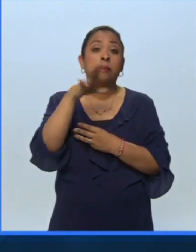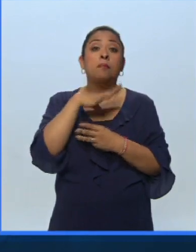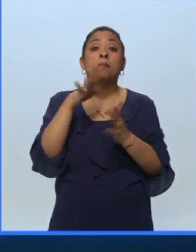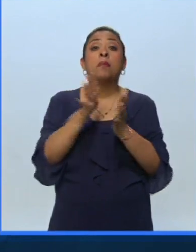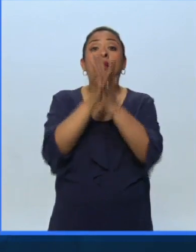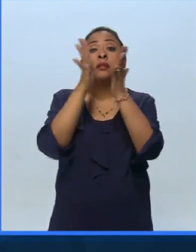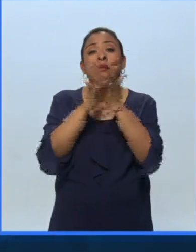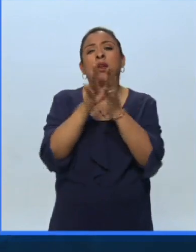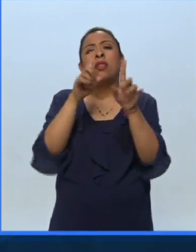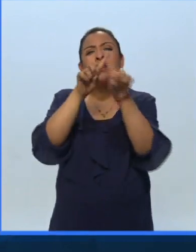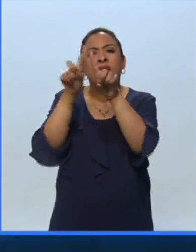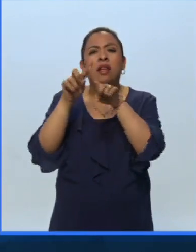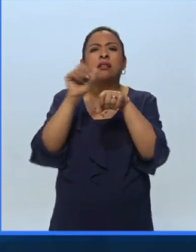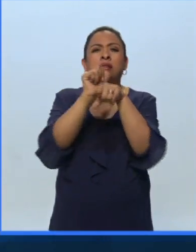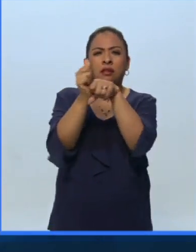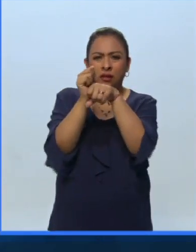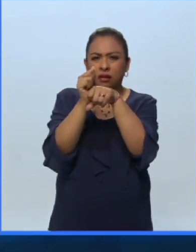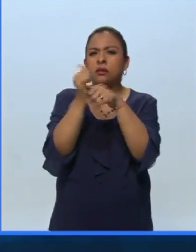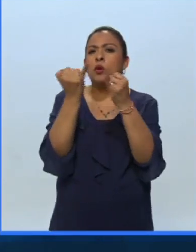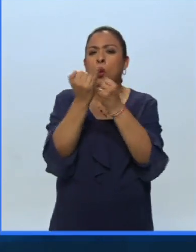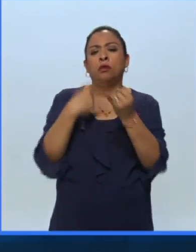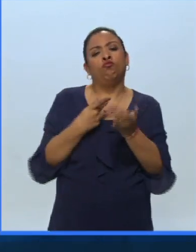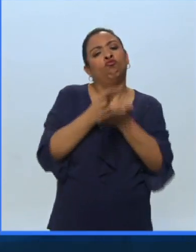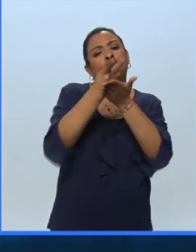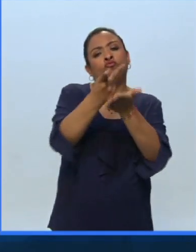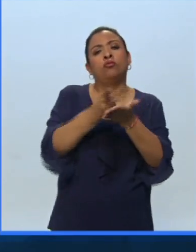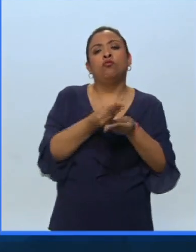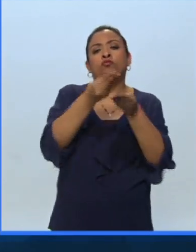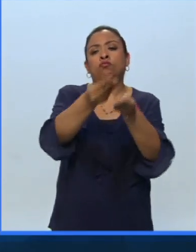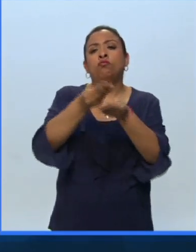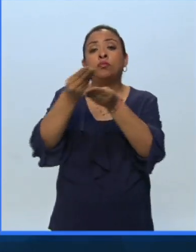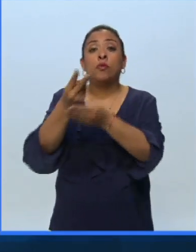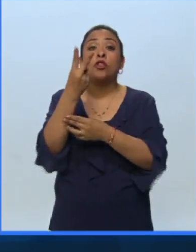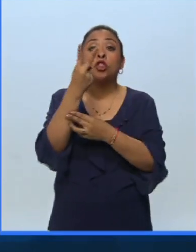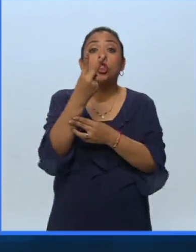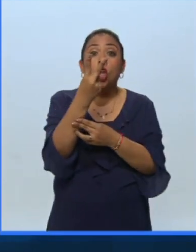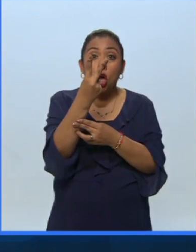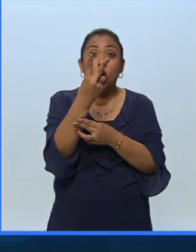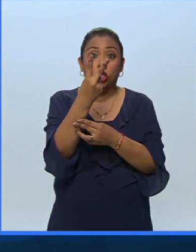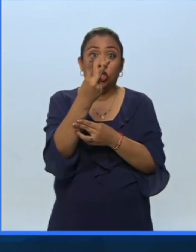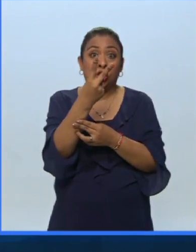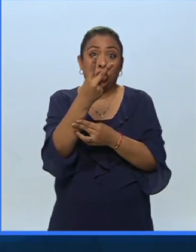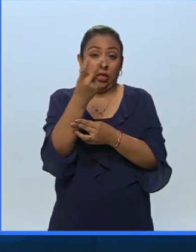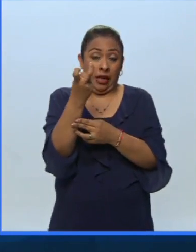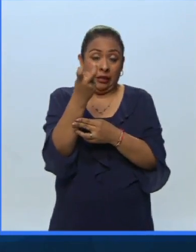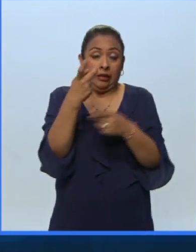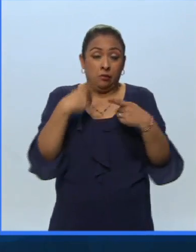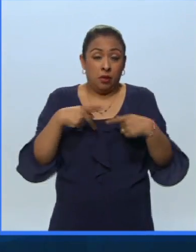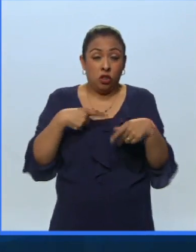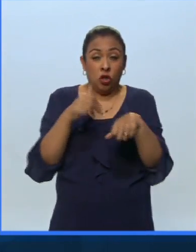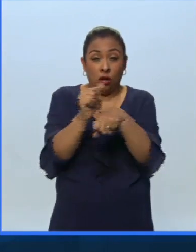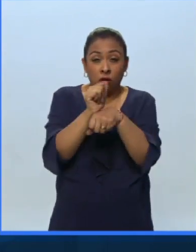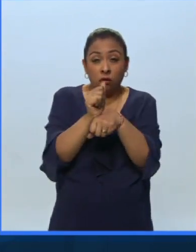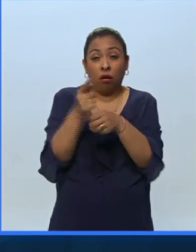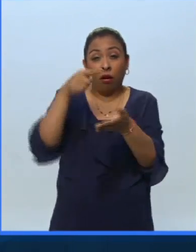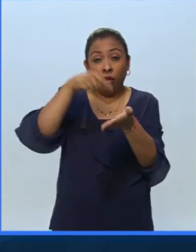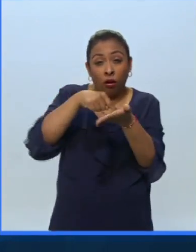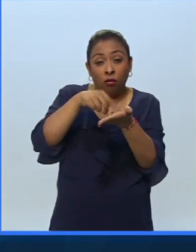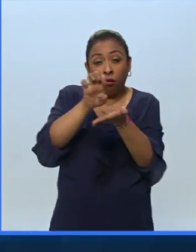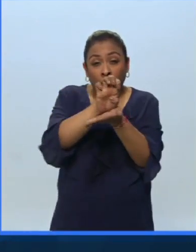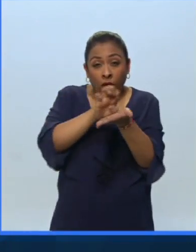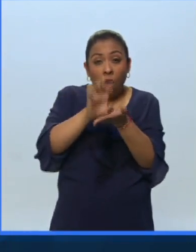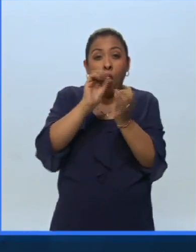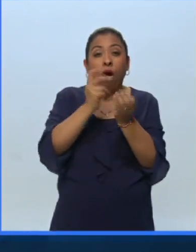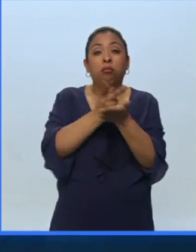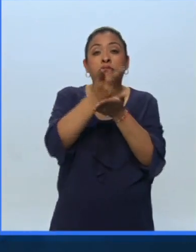la participación de muchos artistas también entregando estos premios son dos centenares de artistas tanto en el escenario como